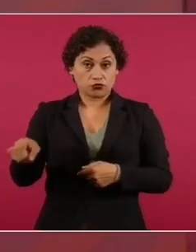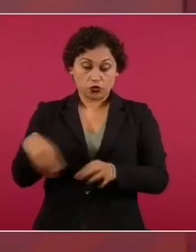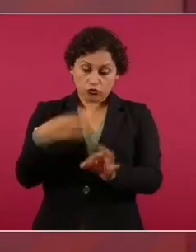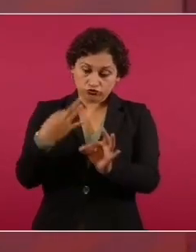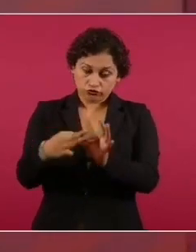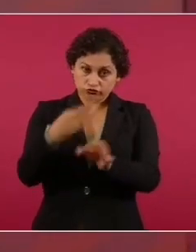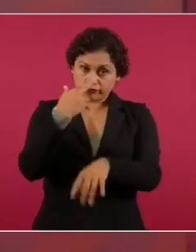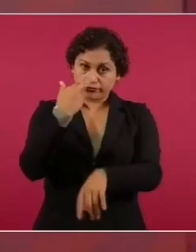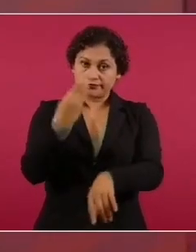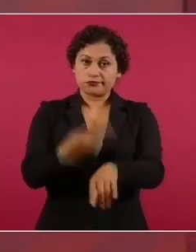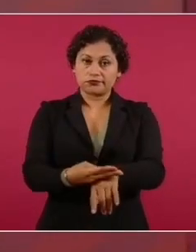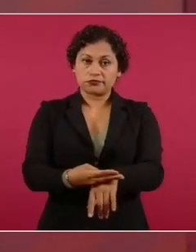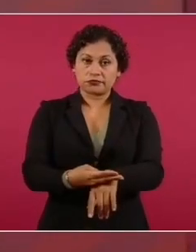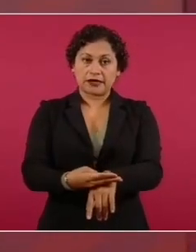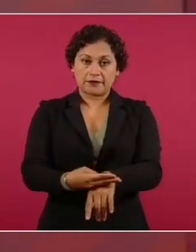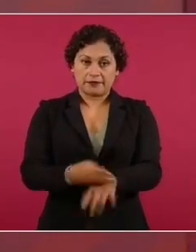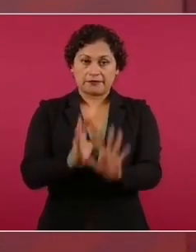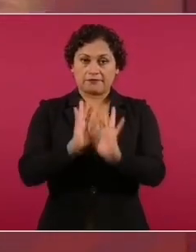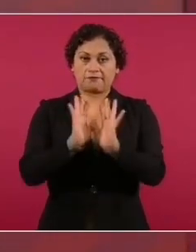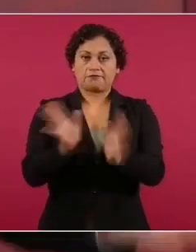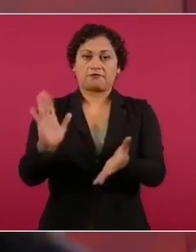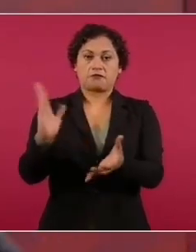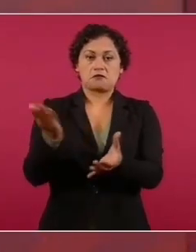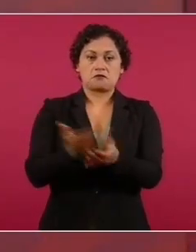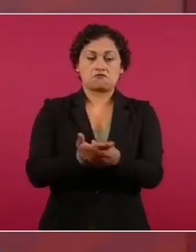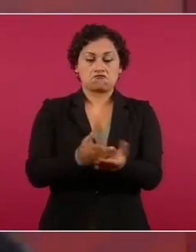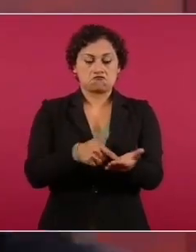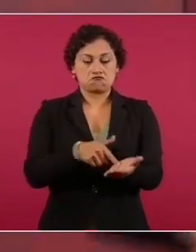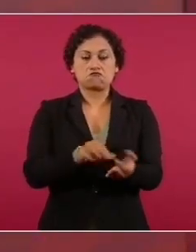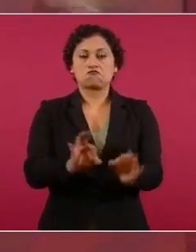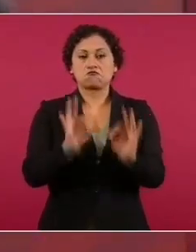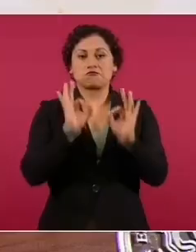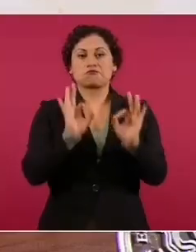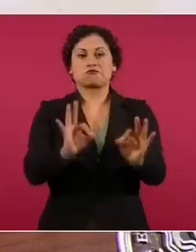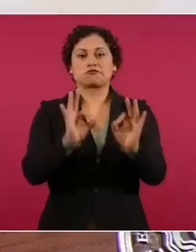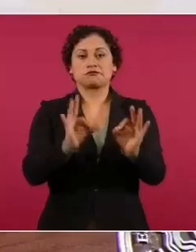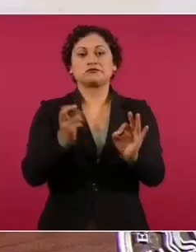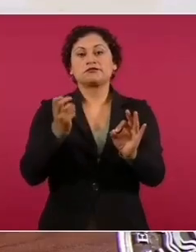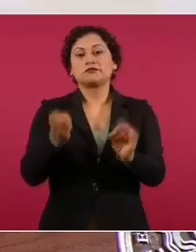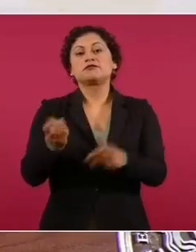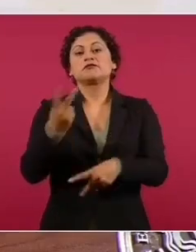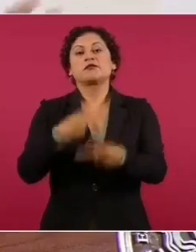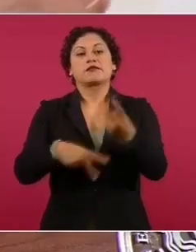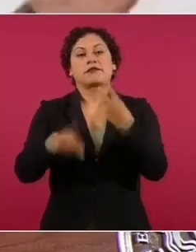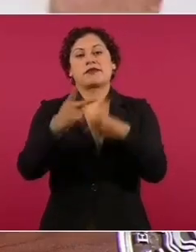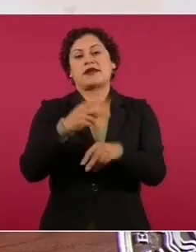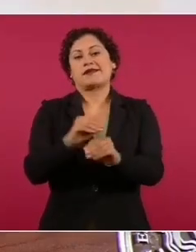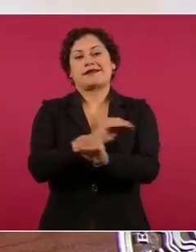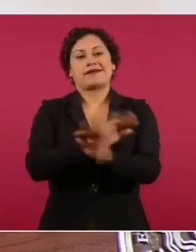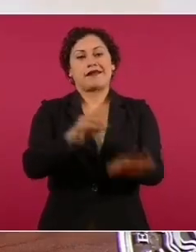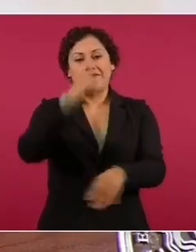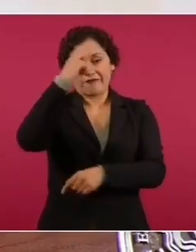manera responsable y esto va a facilitar a que tengamos carne, que tengamos